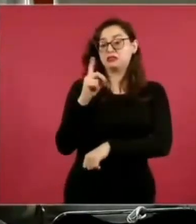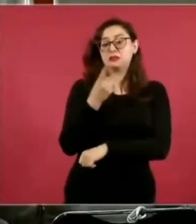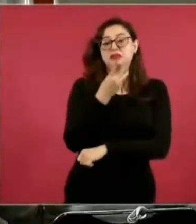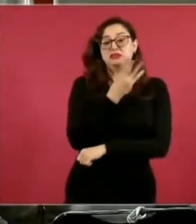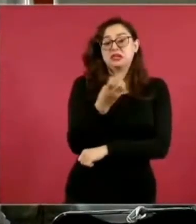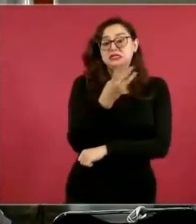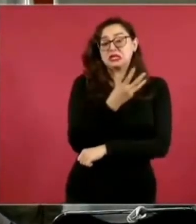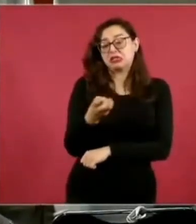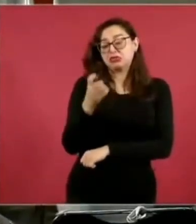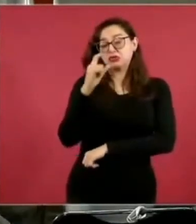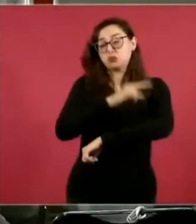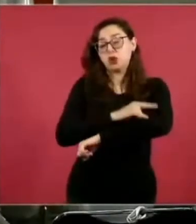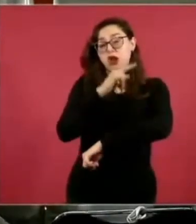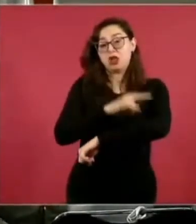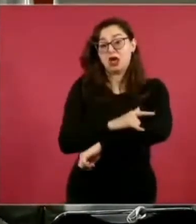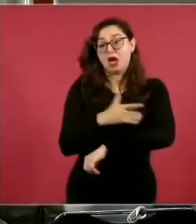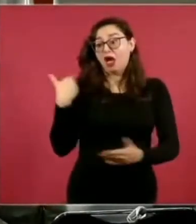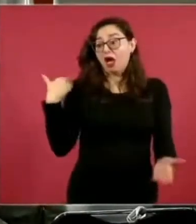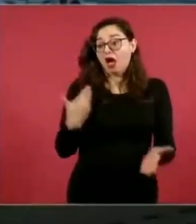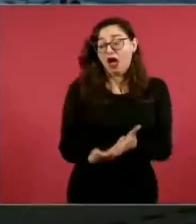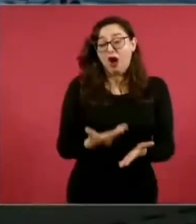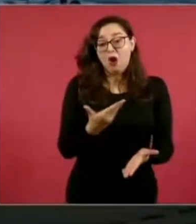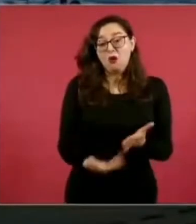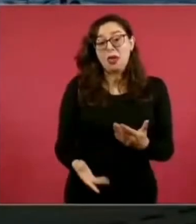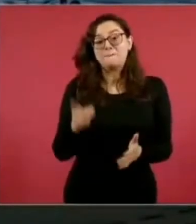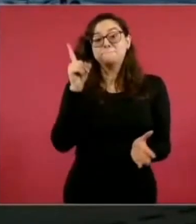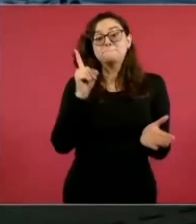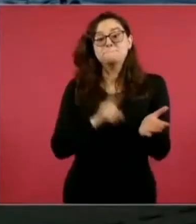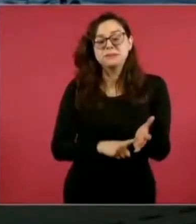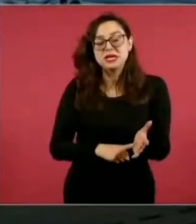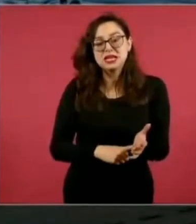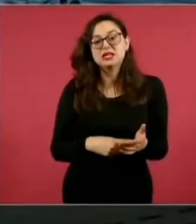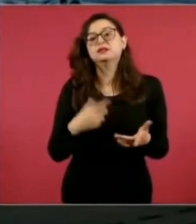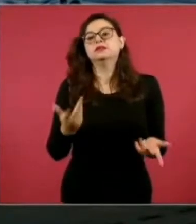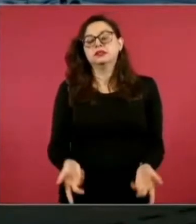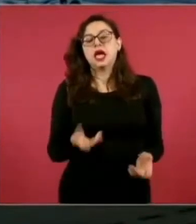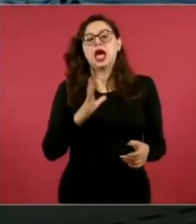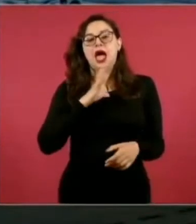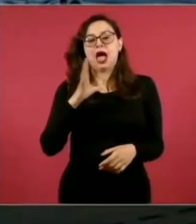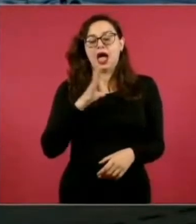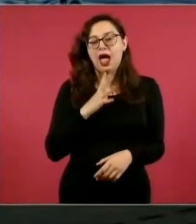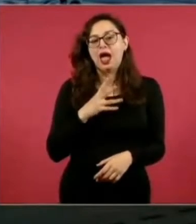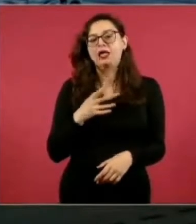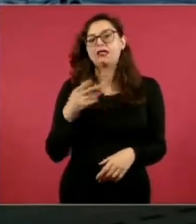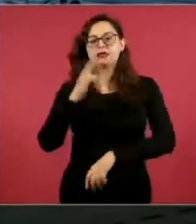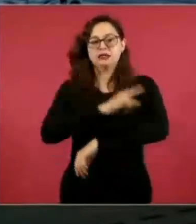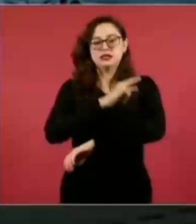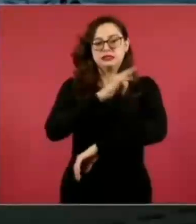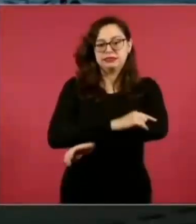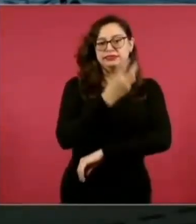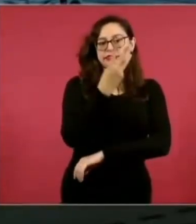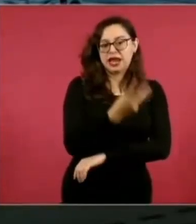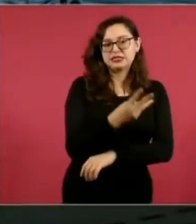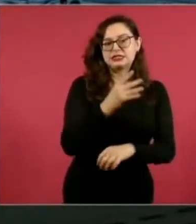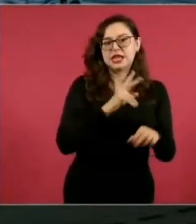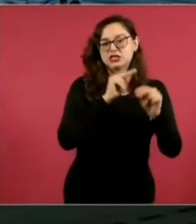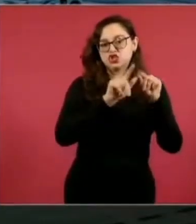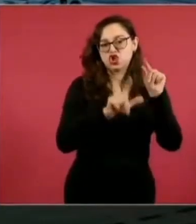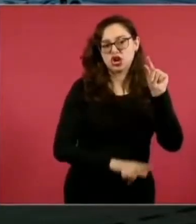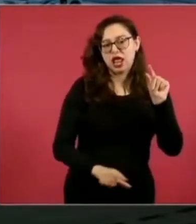a 1040 en julio. Estamos conectados con tres destinos nacionales, dos internacionales y vienen dos más